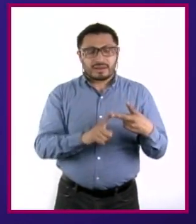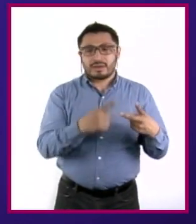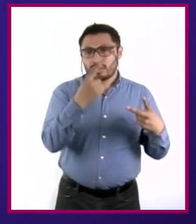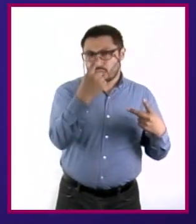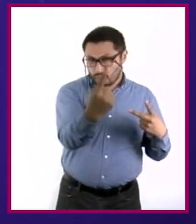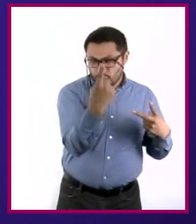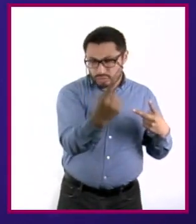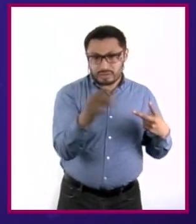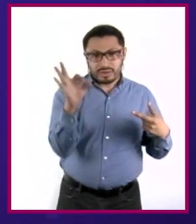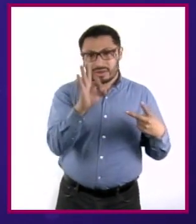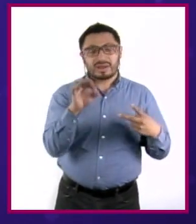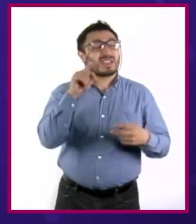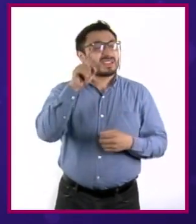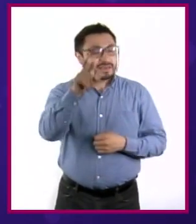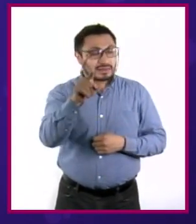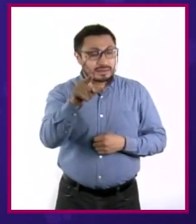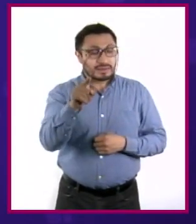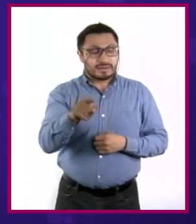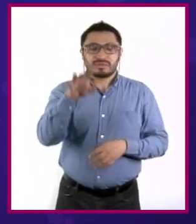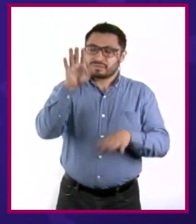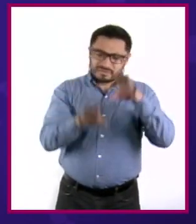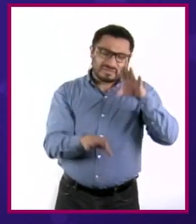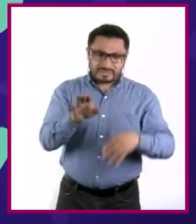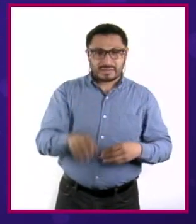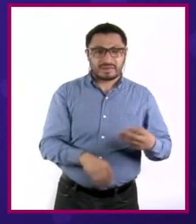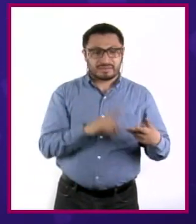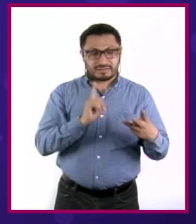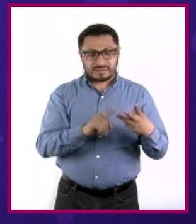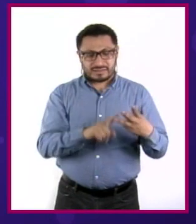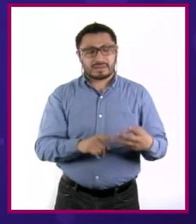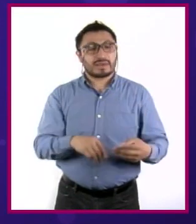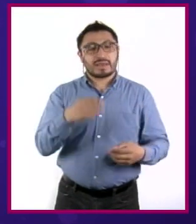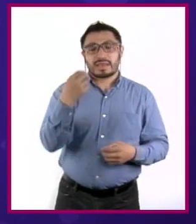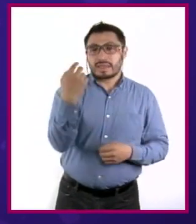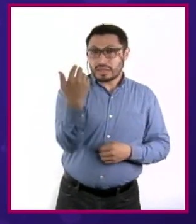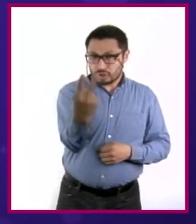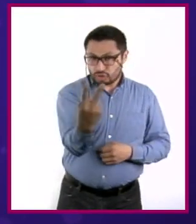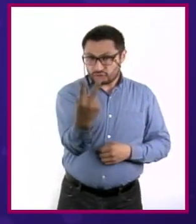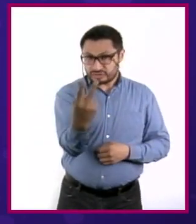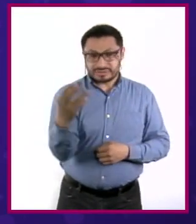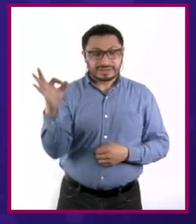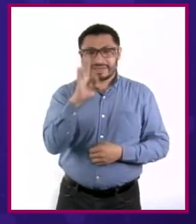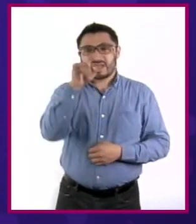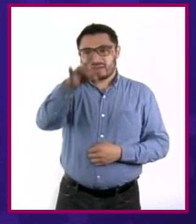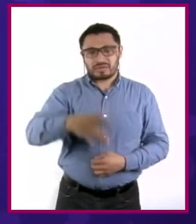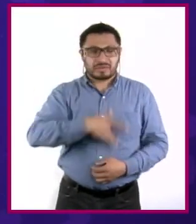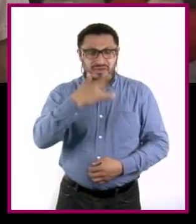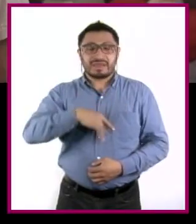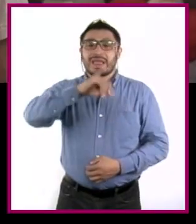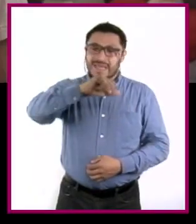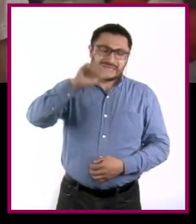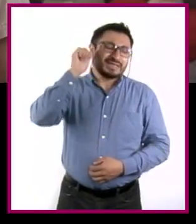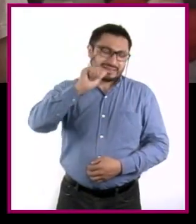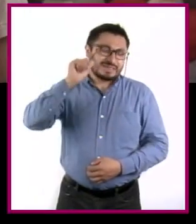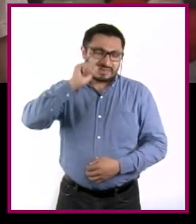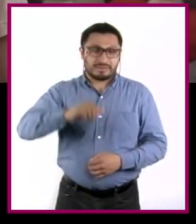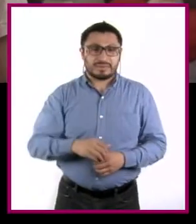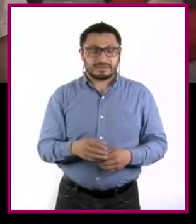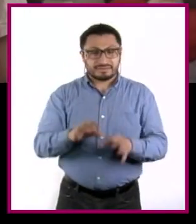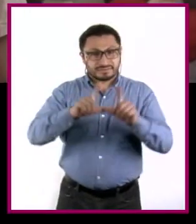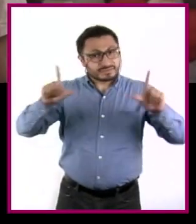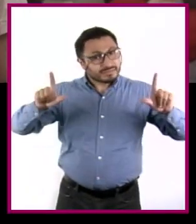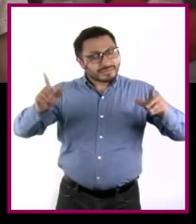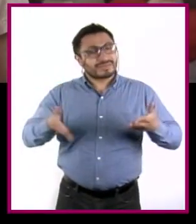si lo que se afirma te pasa en ciertas ocasiones. Y dos, si sientes que siempre haces lo que se afirma. ¿Preparados?